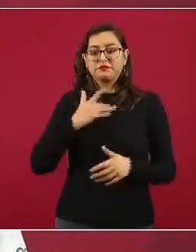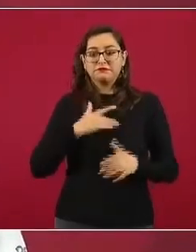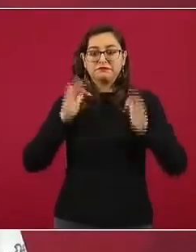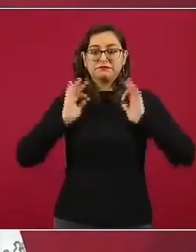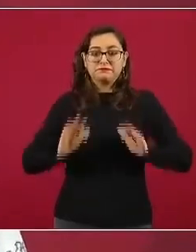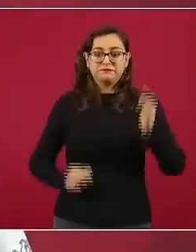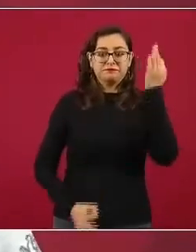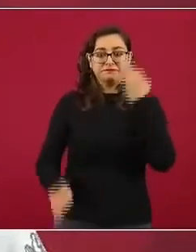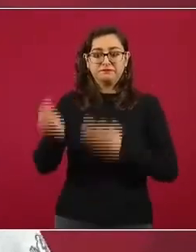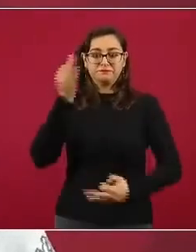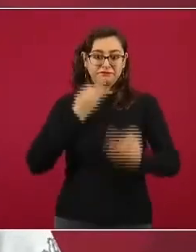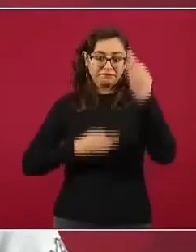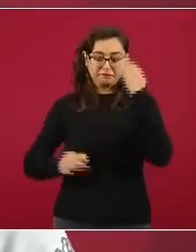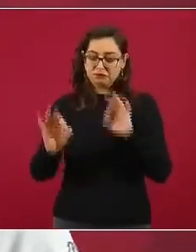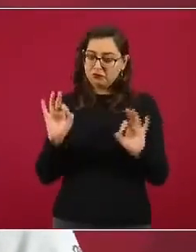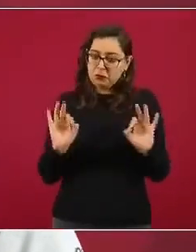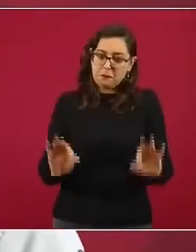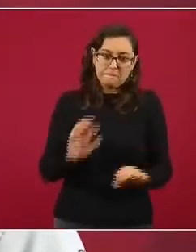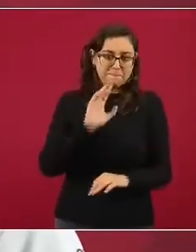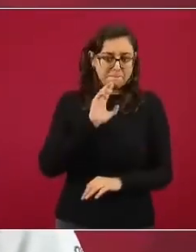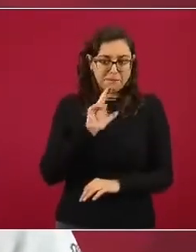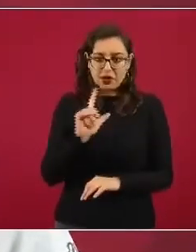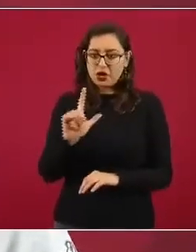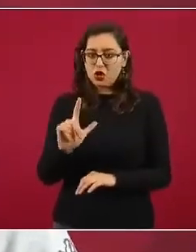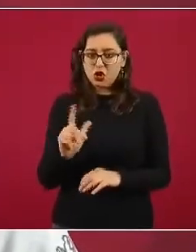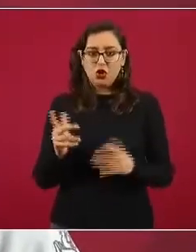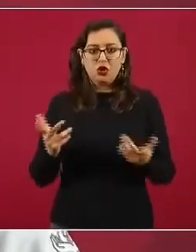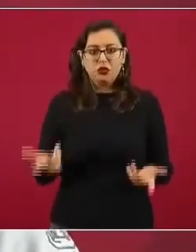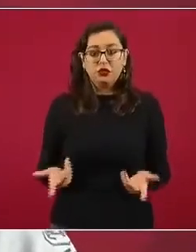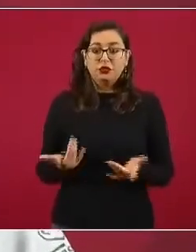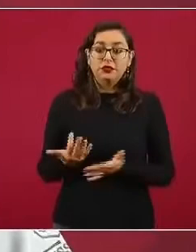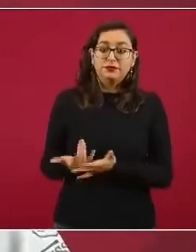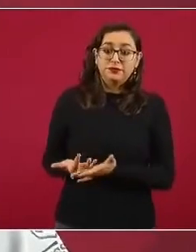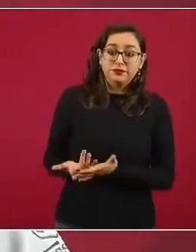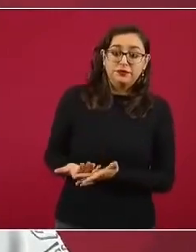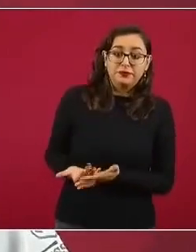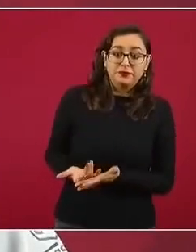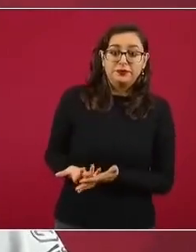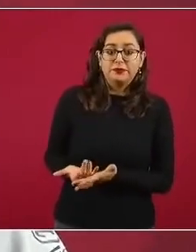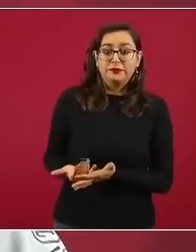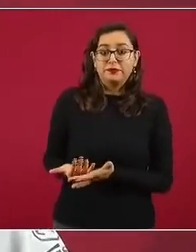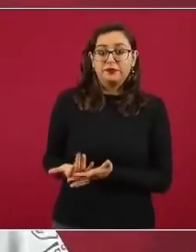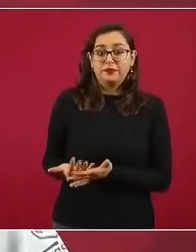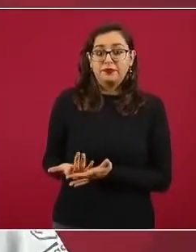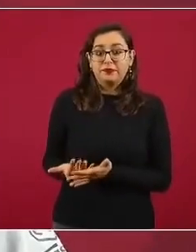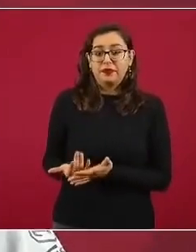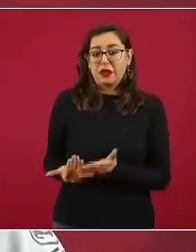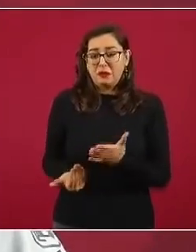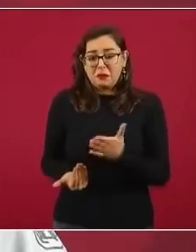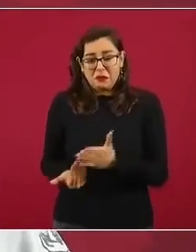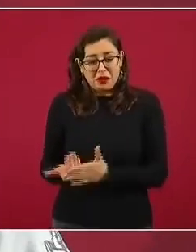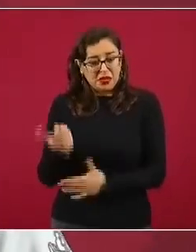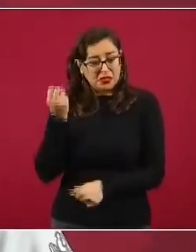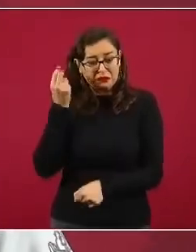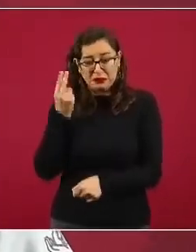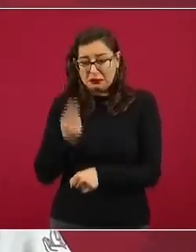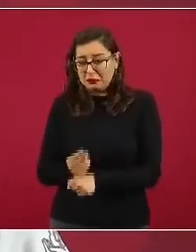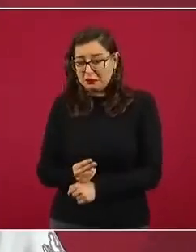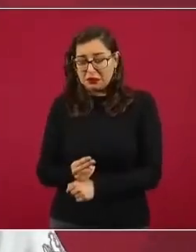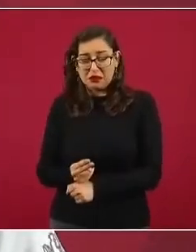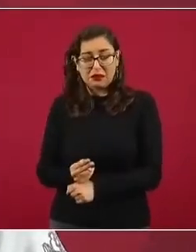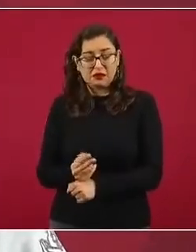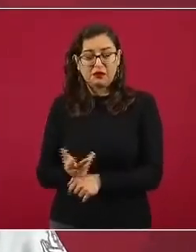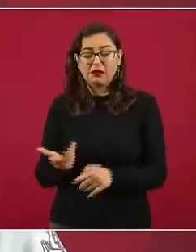de atención extraordinaria, que no se den turnos a 10 horas de la madrugada, donde